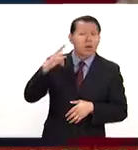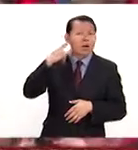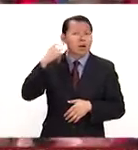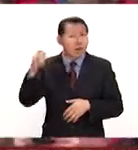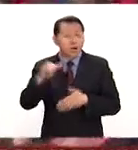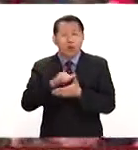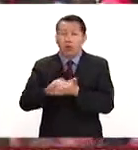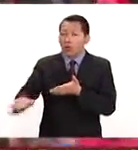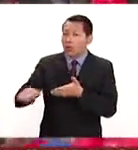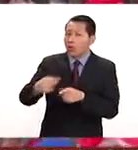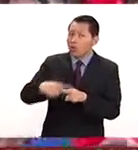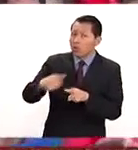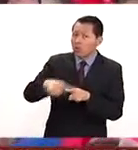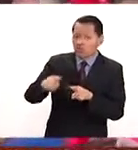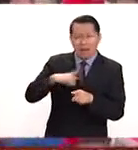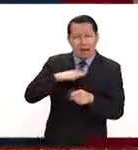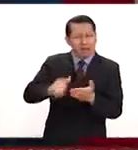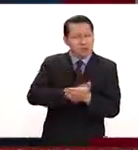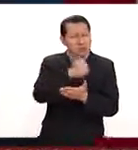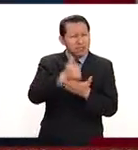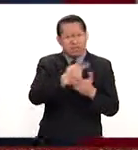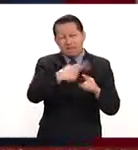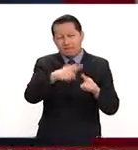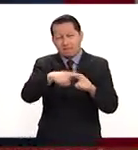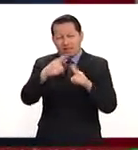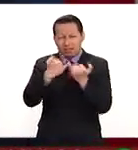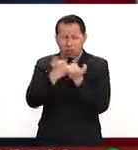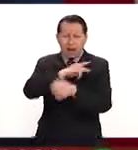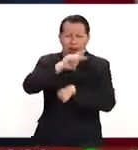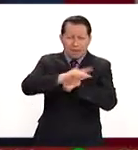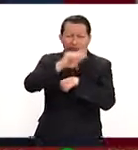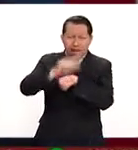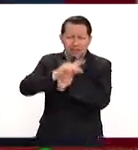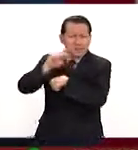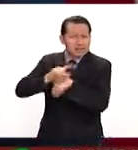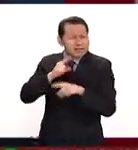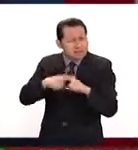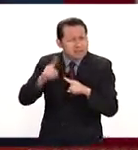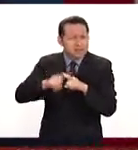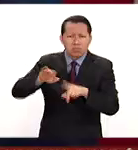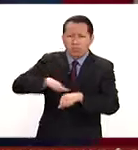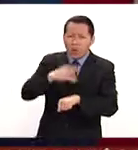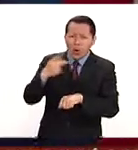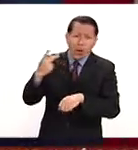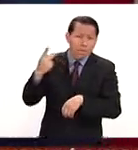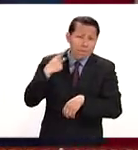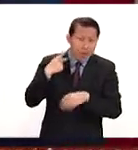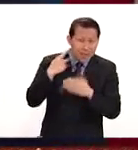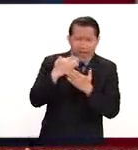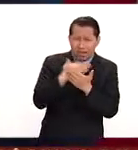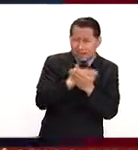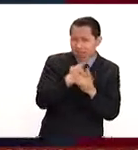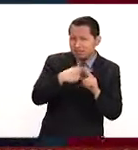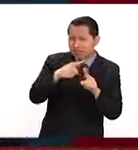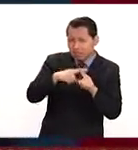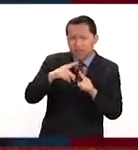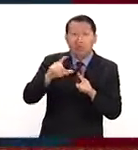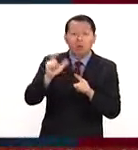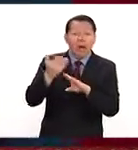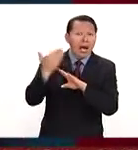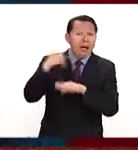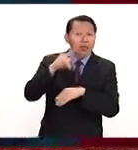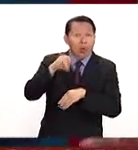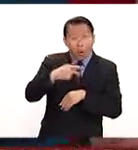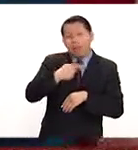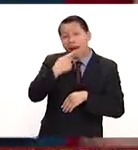decenas de ciudades de los Estados Unidos y alrededor del mundo, justamente oponiéndose a muchas de las políticas, de las expresiones del señor Donald Trump, pues